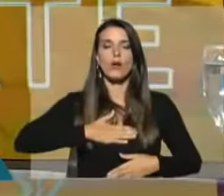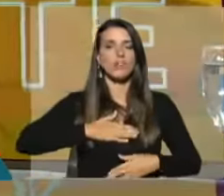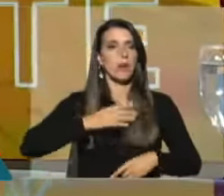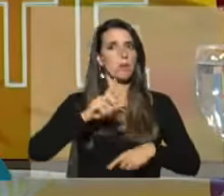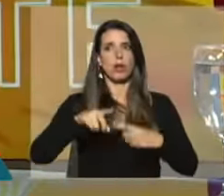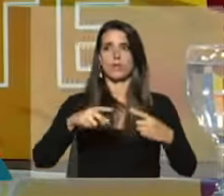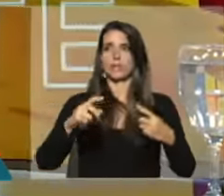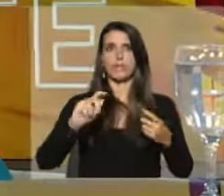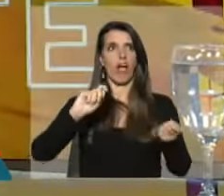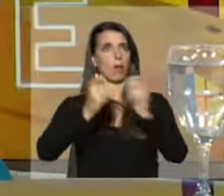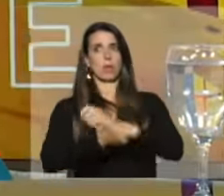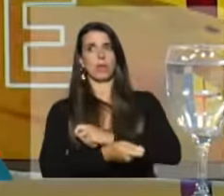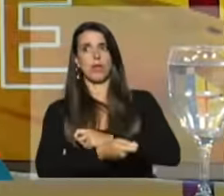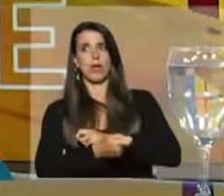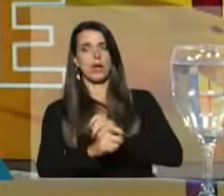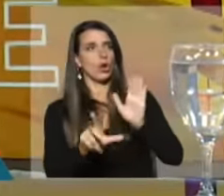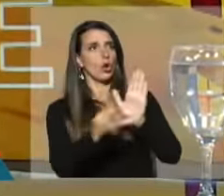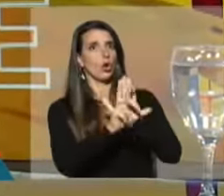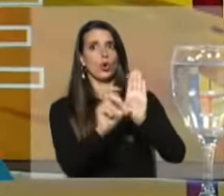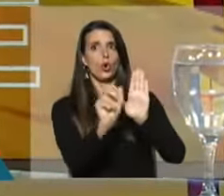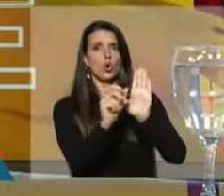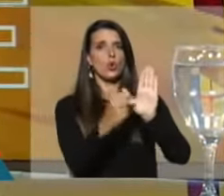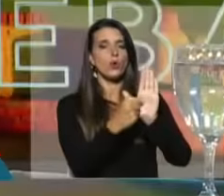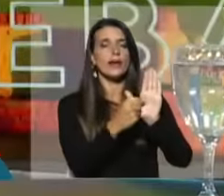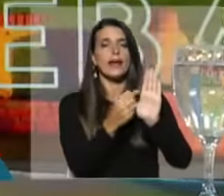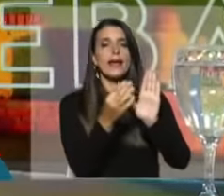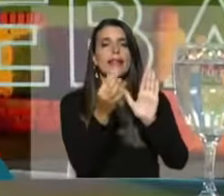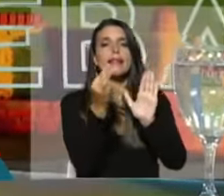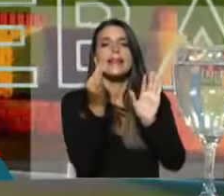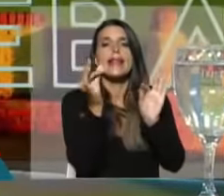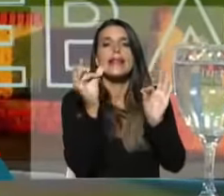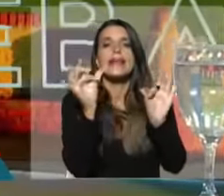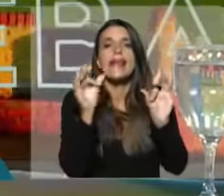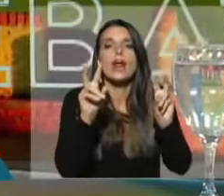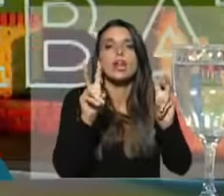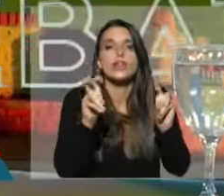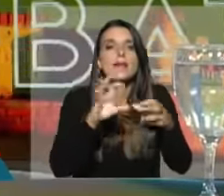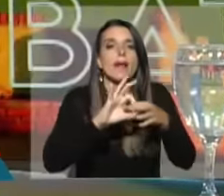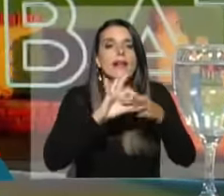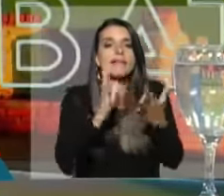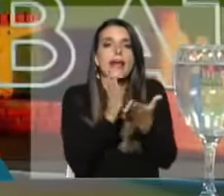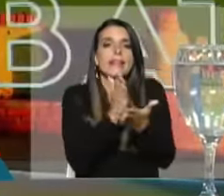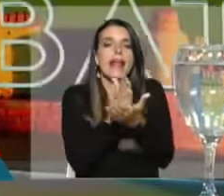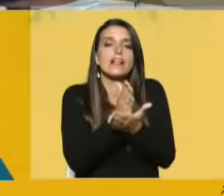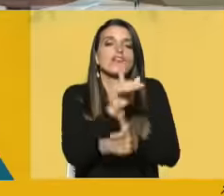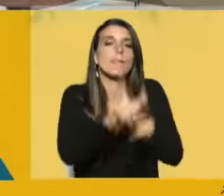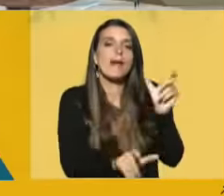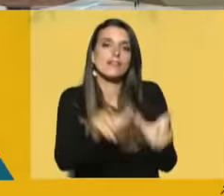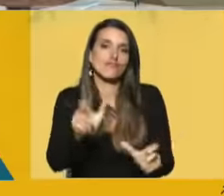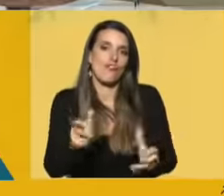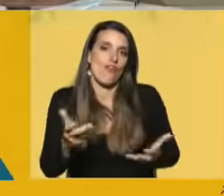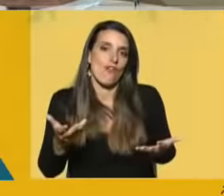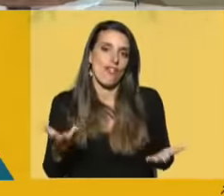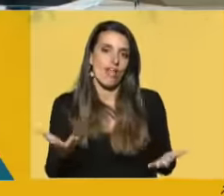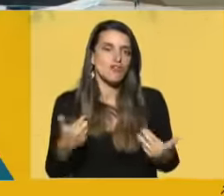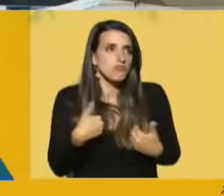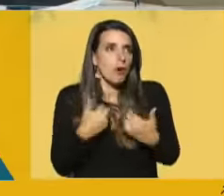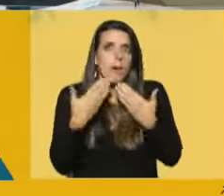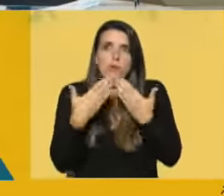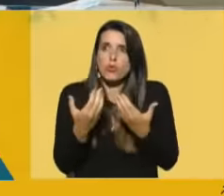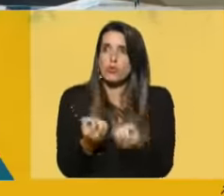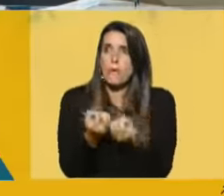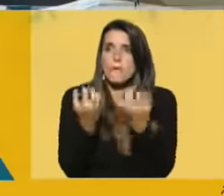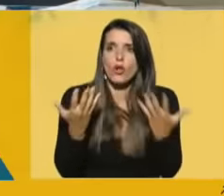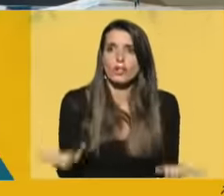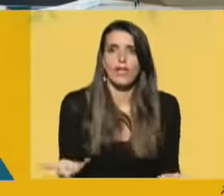mañana nos cambian las reglas. Con una look en temas delicadísimos que hacen a la libertad y a los derechos de las personas. Y yo pregunto por qué.